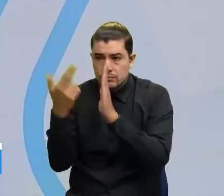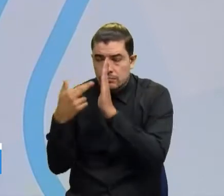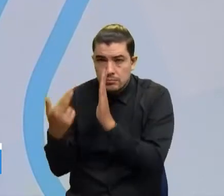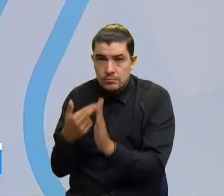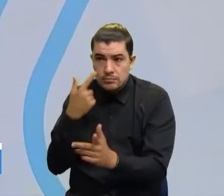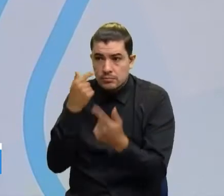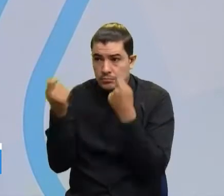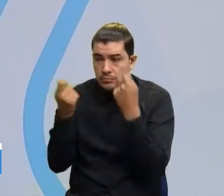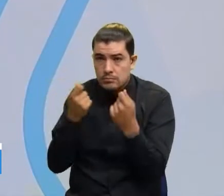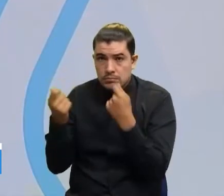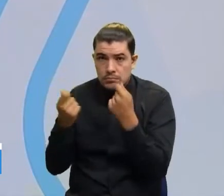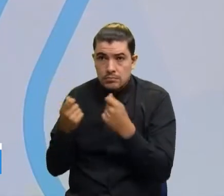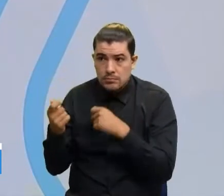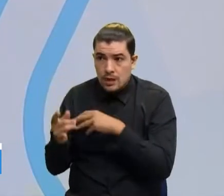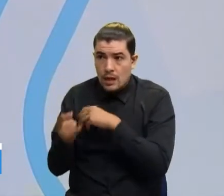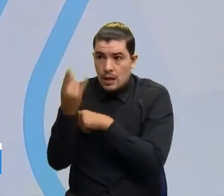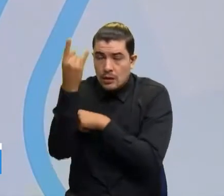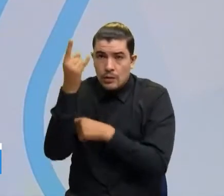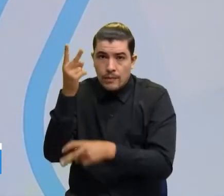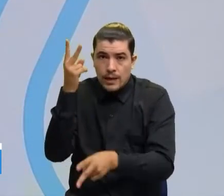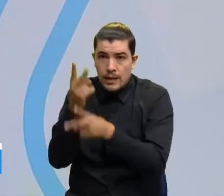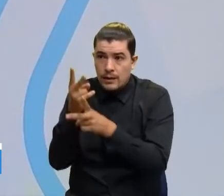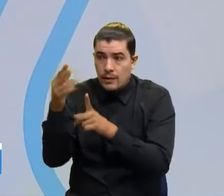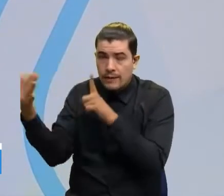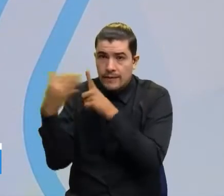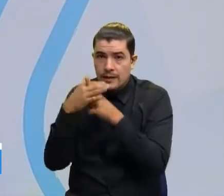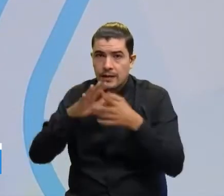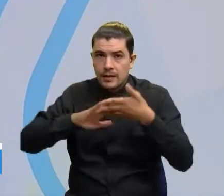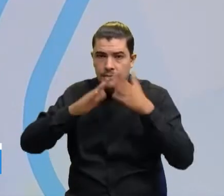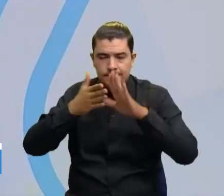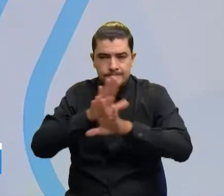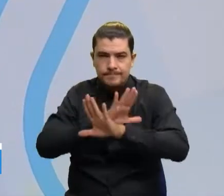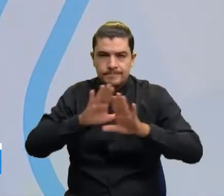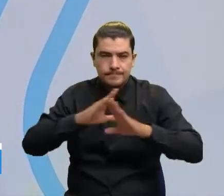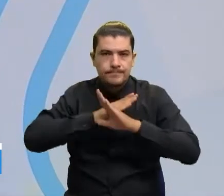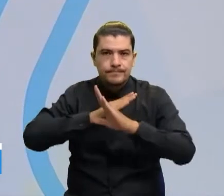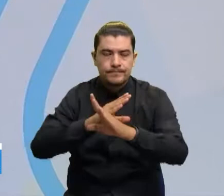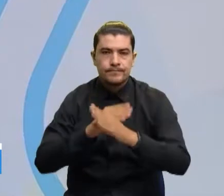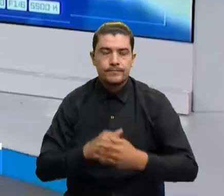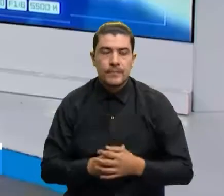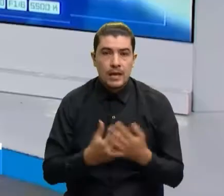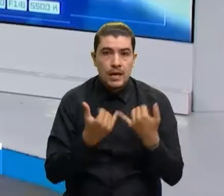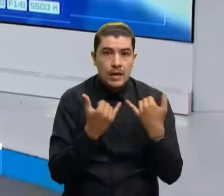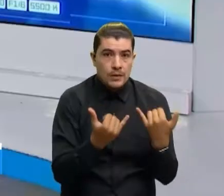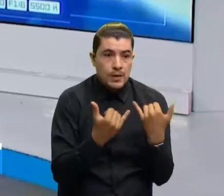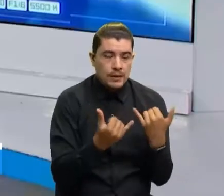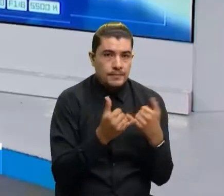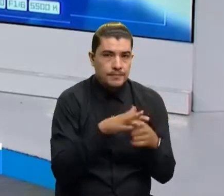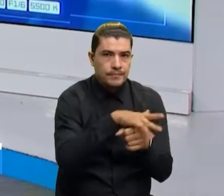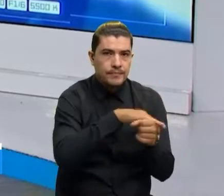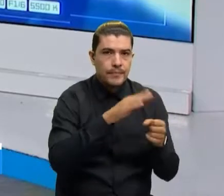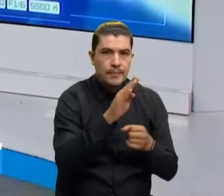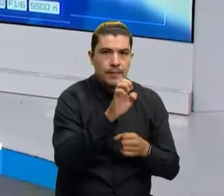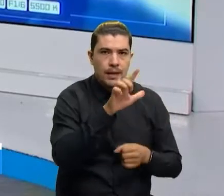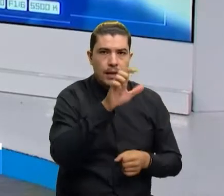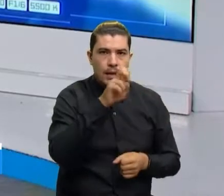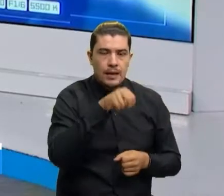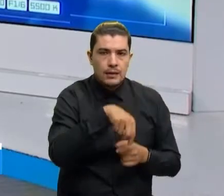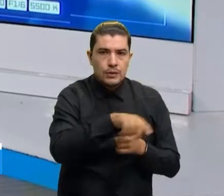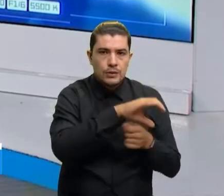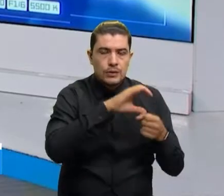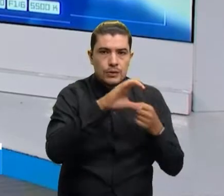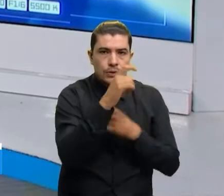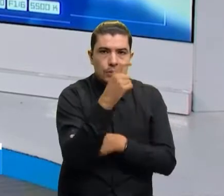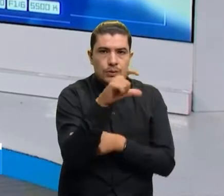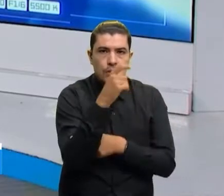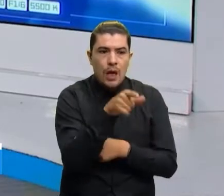de estas plantas y que no vayan a colocar en riesgo la comunidad. Ahora nos dirigimos hasta el barrio Belén, en la ciudad de Cúcuta, nuevamente, en donde